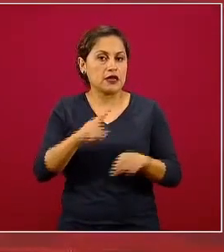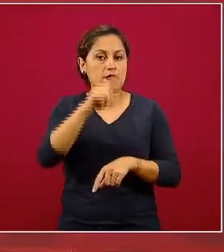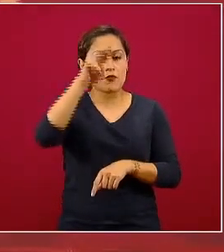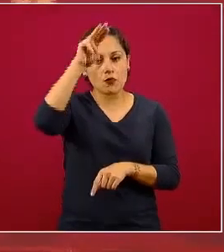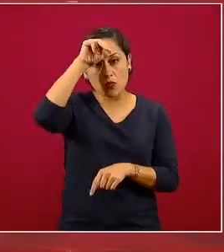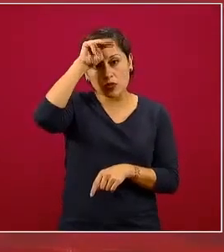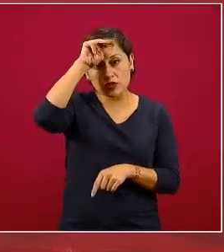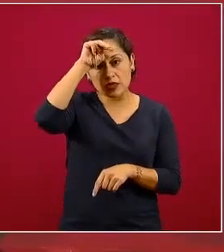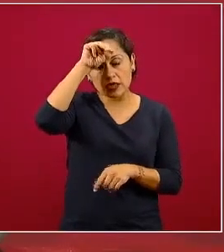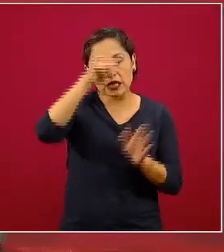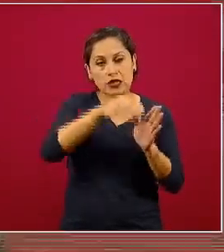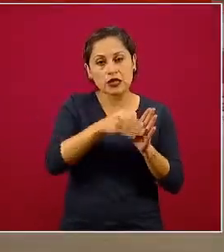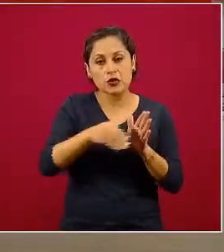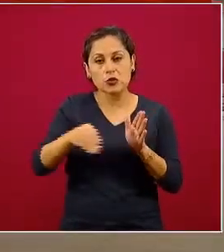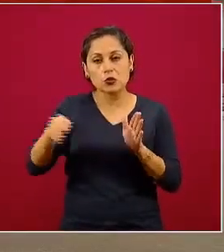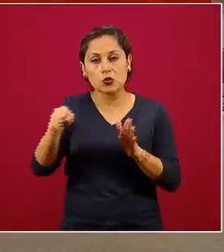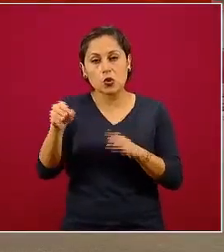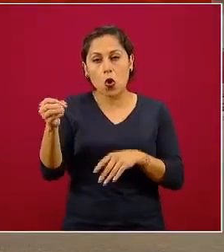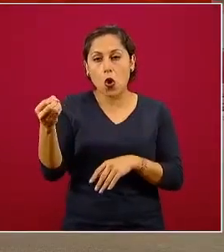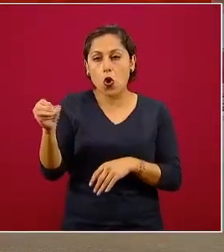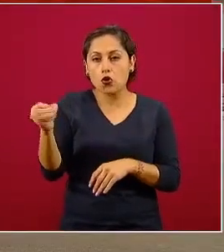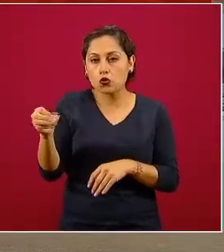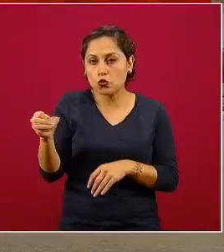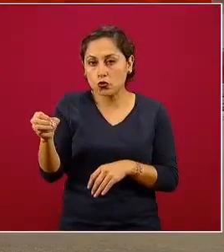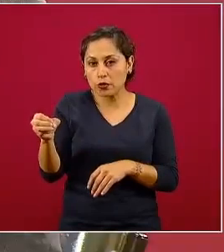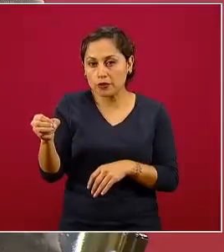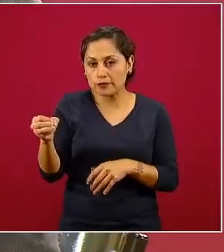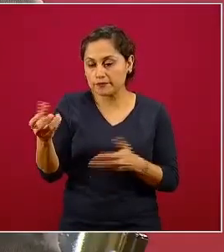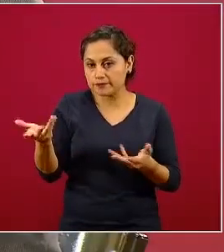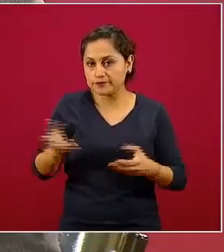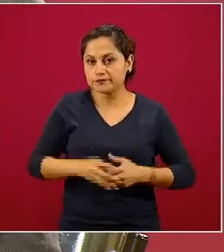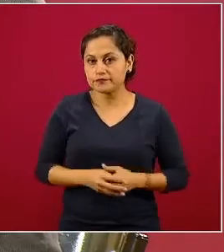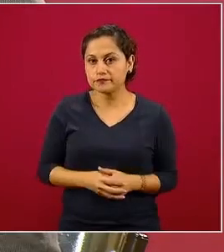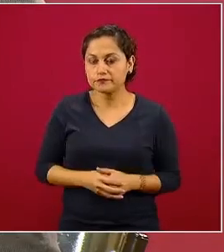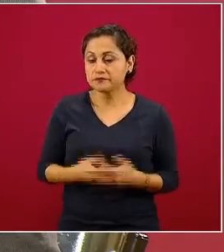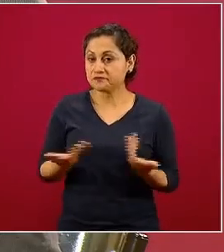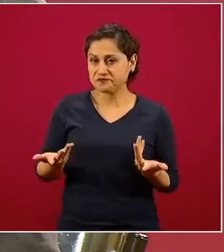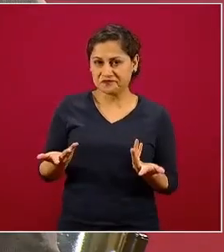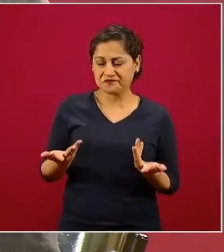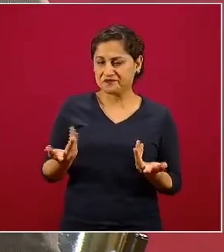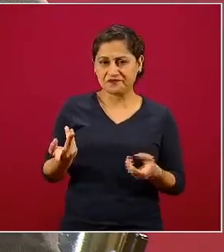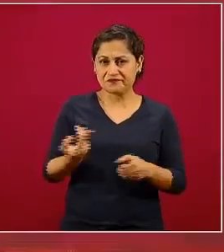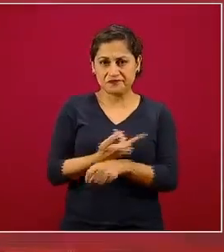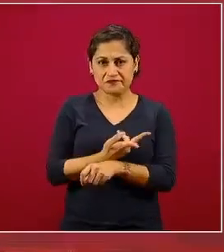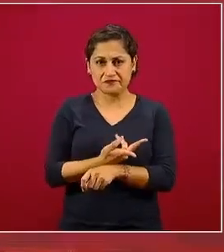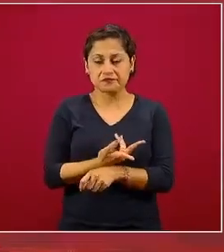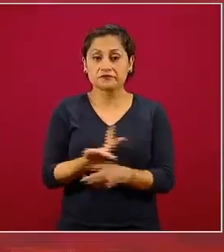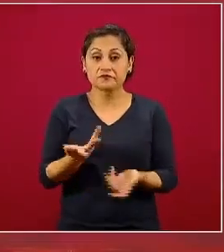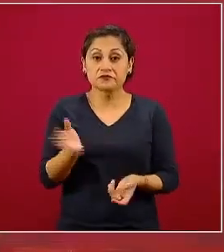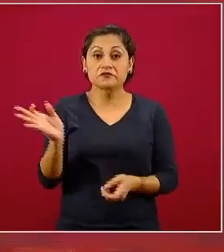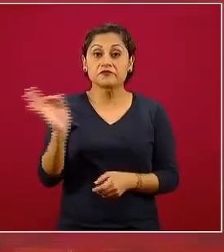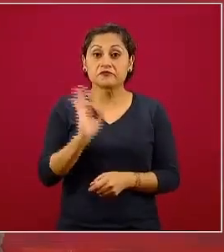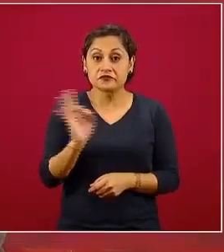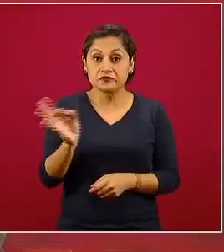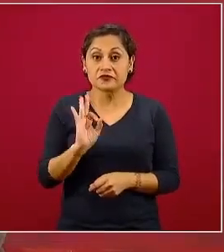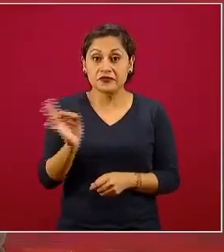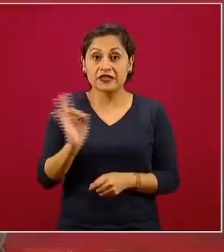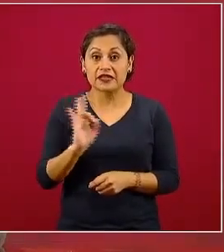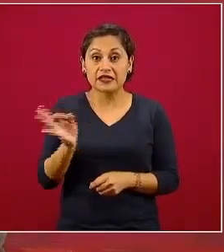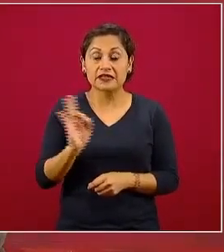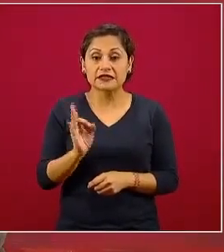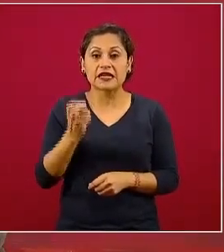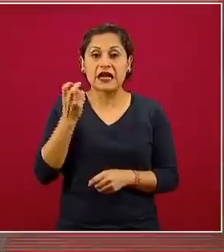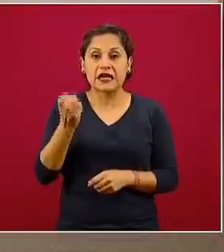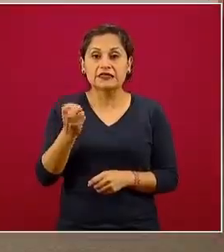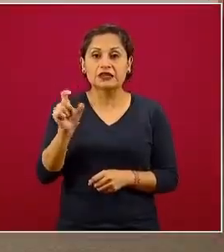agotando casi en la tercera semana de octubre. ¿Qué va a pasar? Que esto se puede juntar con el inicio de la temporada